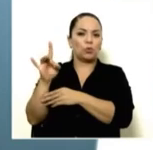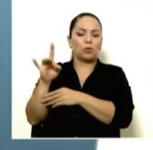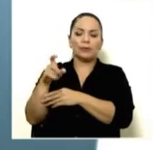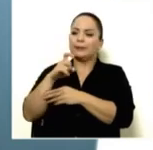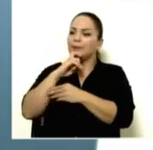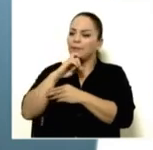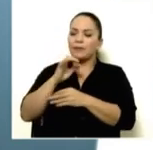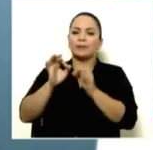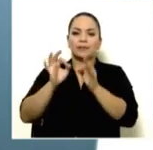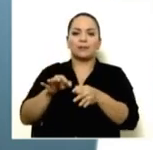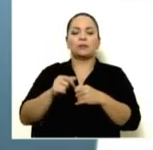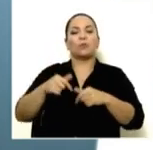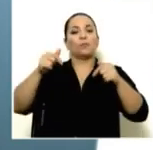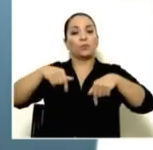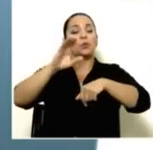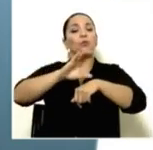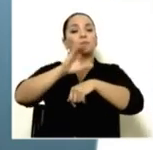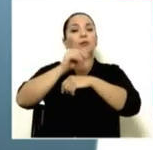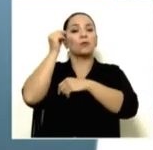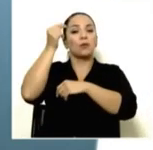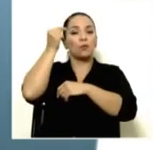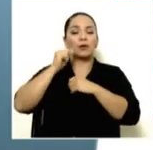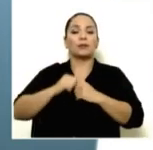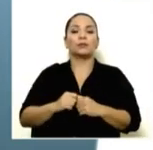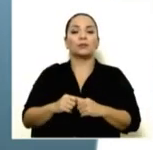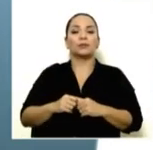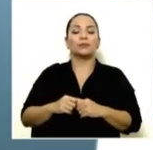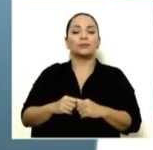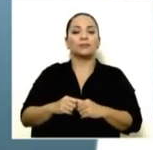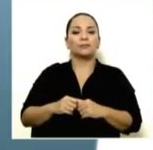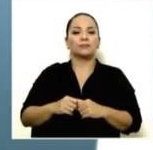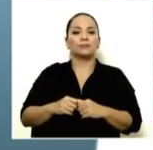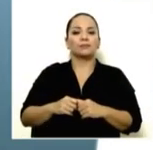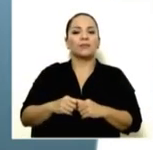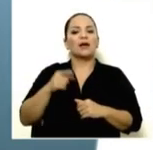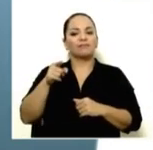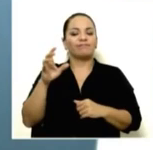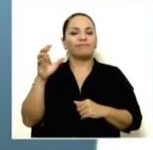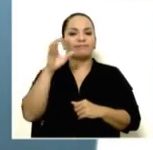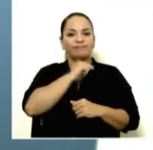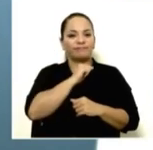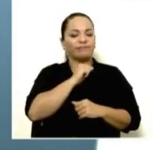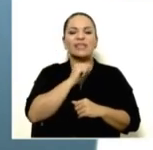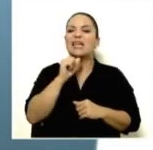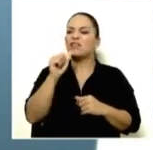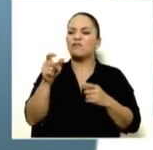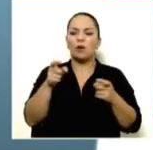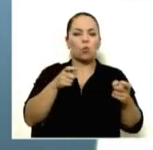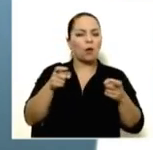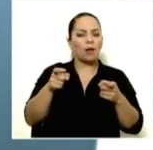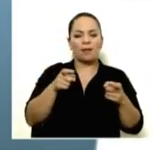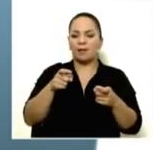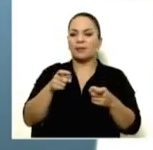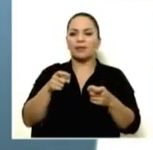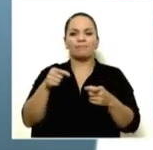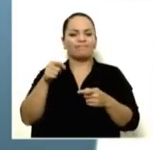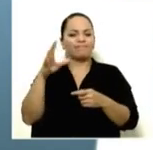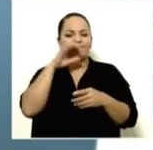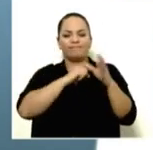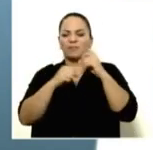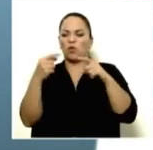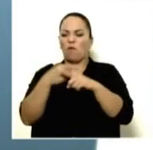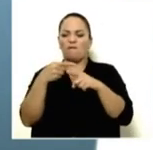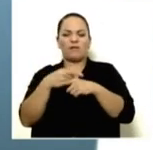El Consejo de Gobierno, en vista de irregularidades claras, conflictos de